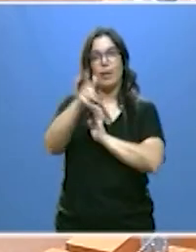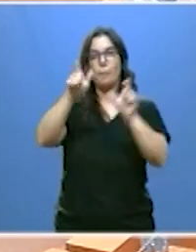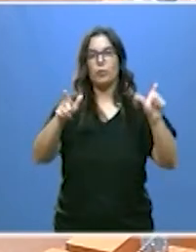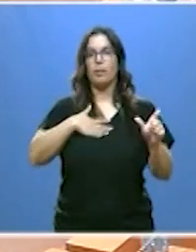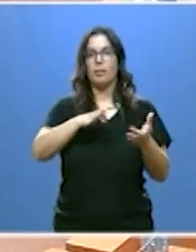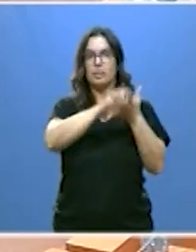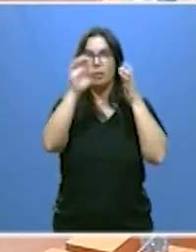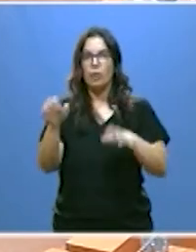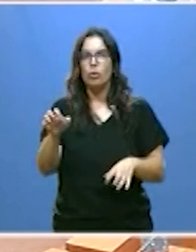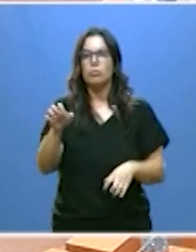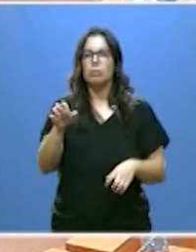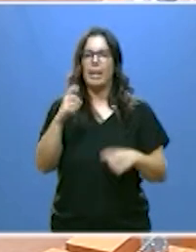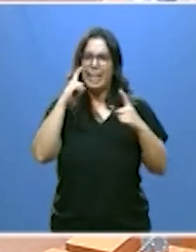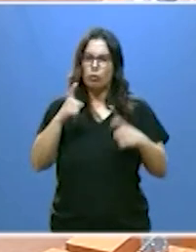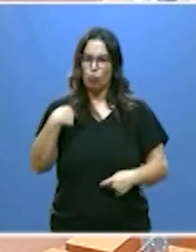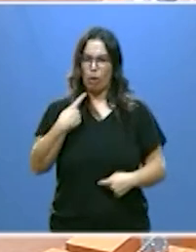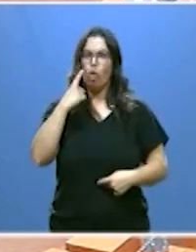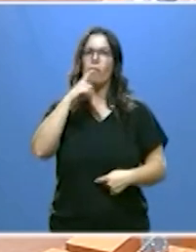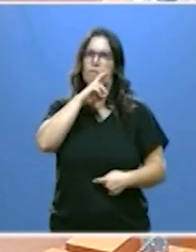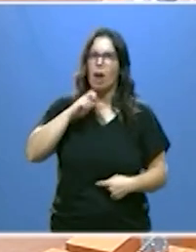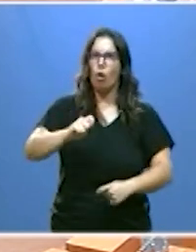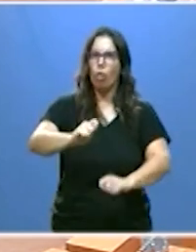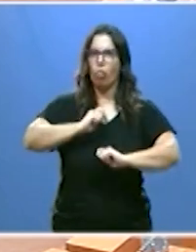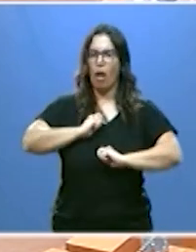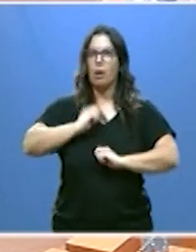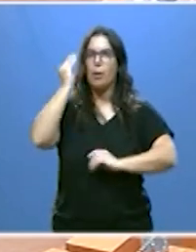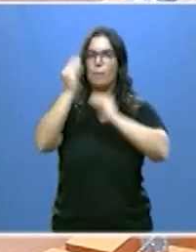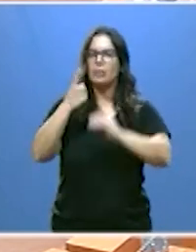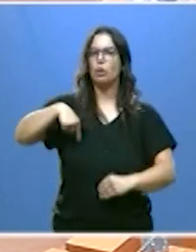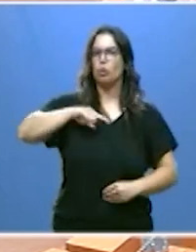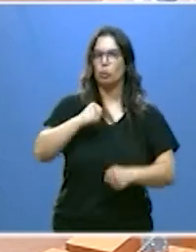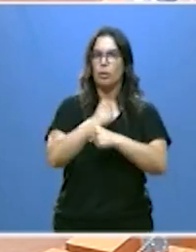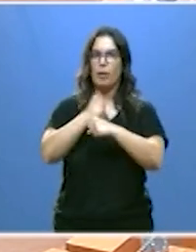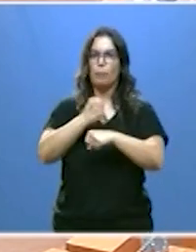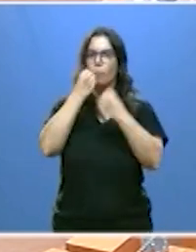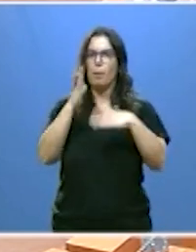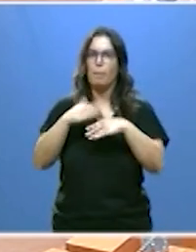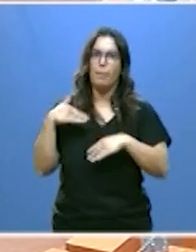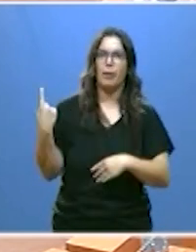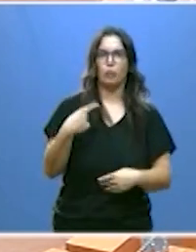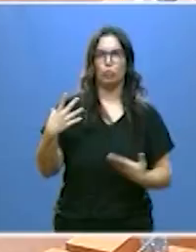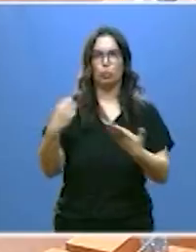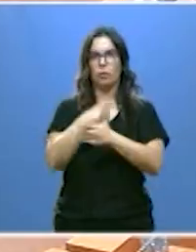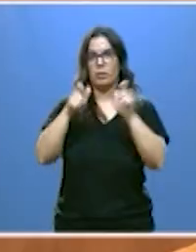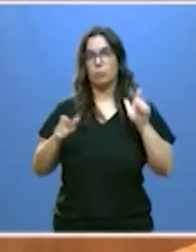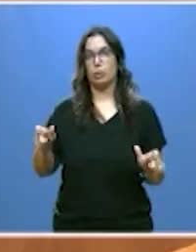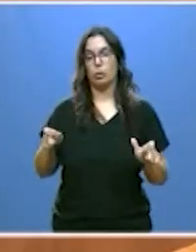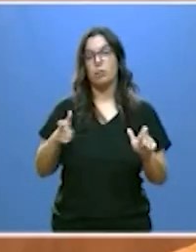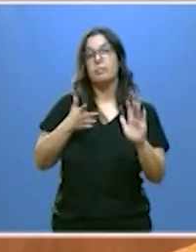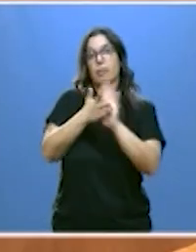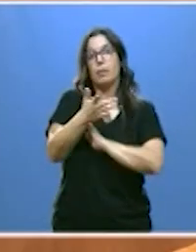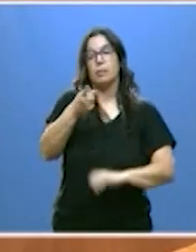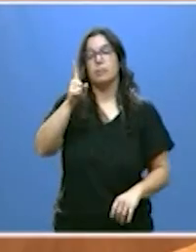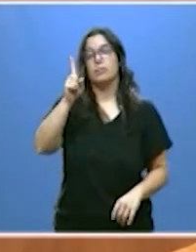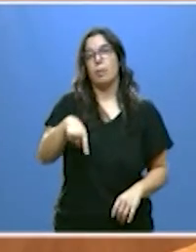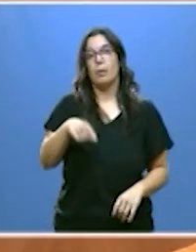leoneses valoran nuestro esfuerzo para trabajar por el bien común, para todas las personas, algo que implica también